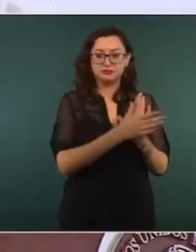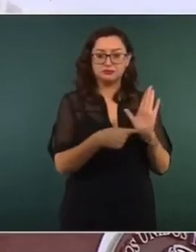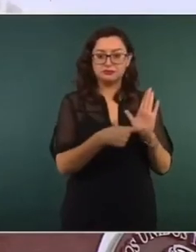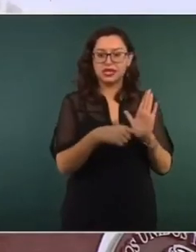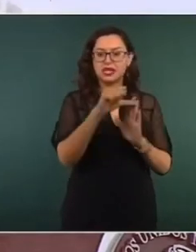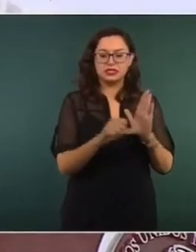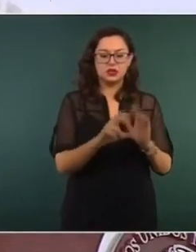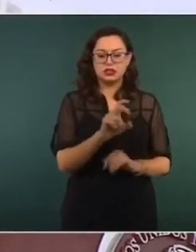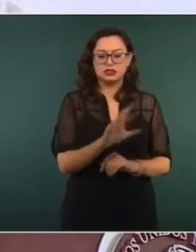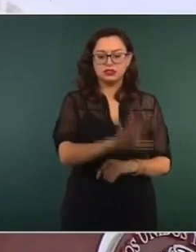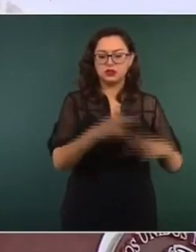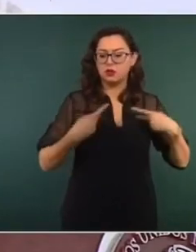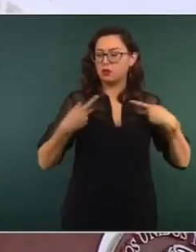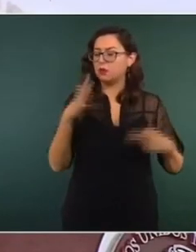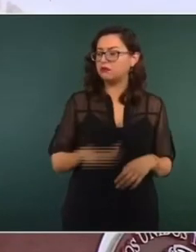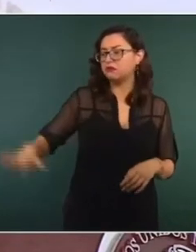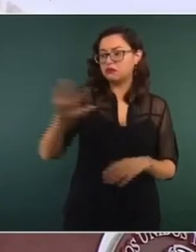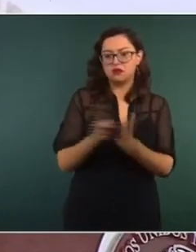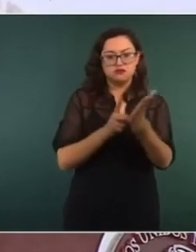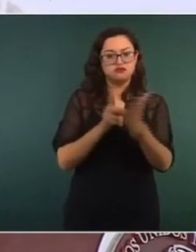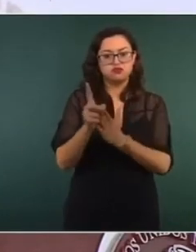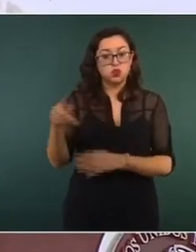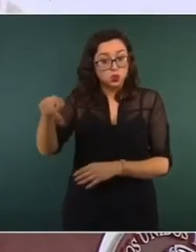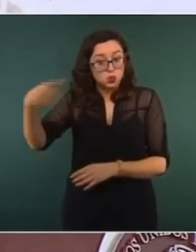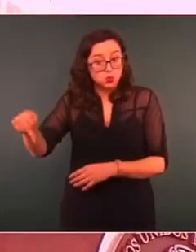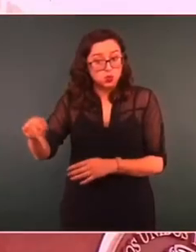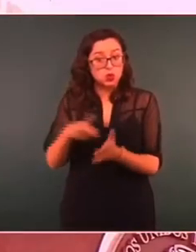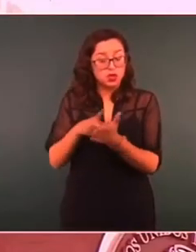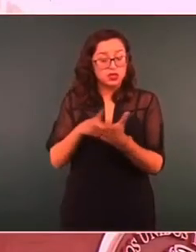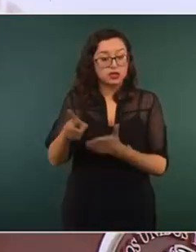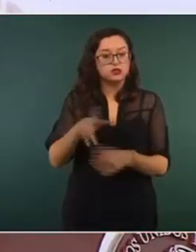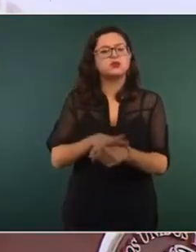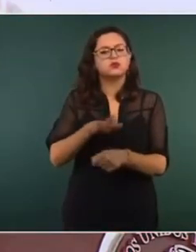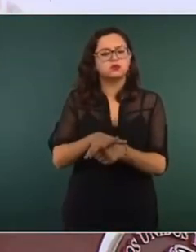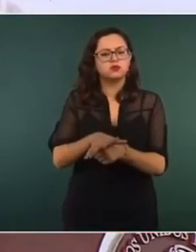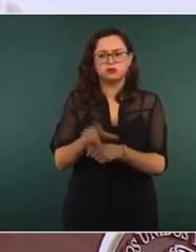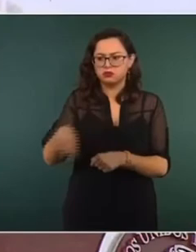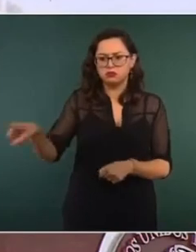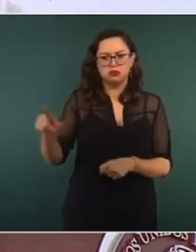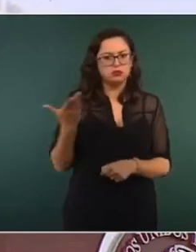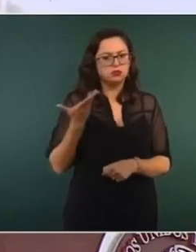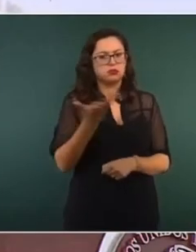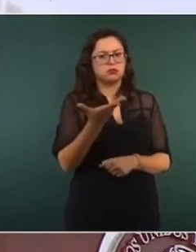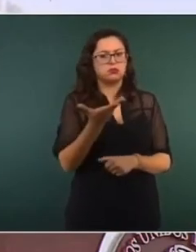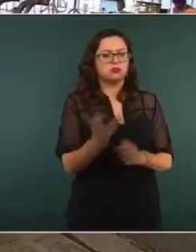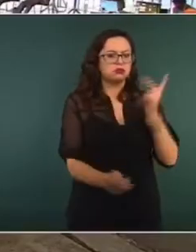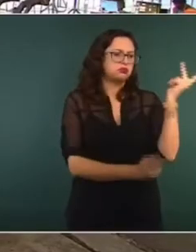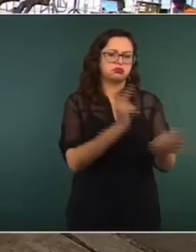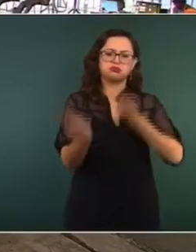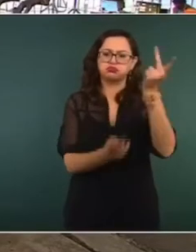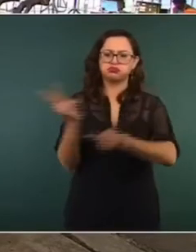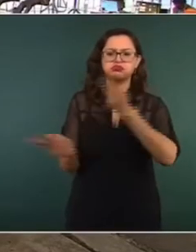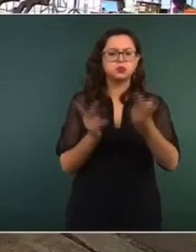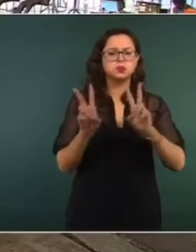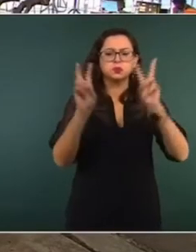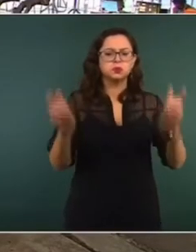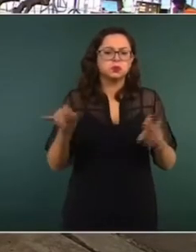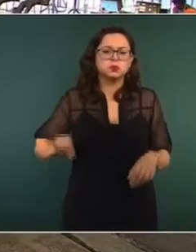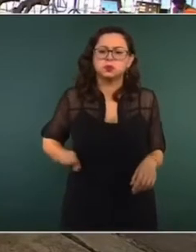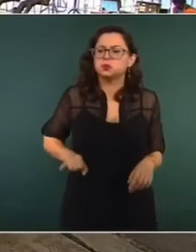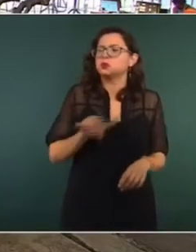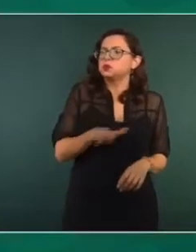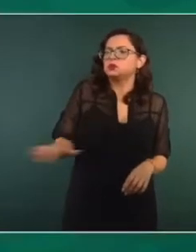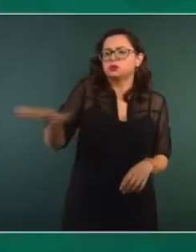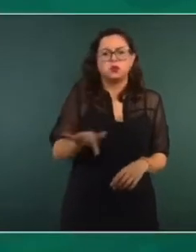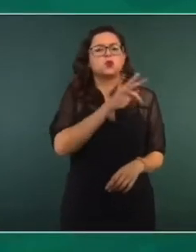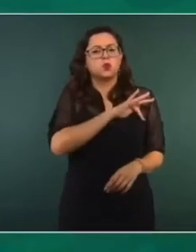El artículo 35, el derecho de los ciudadanos a que puedan solicitar la realización de consultas sobre asuntos de interés público.